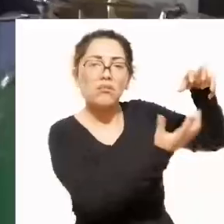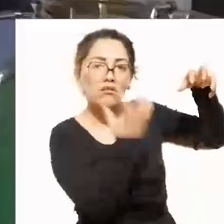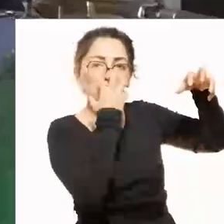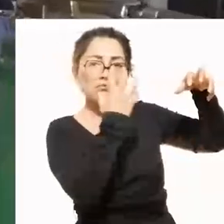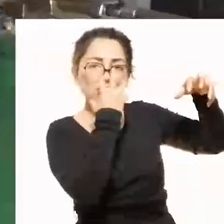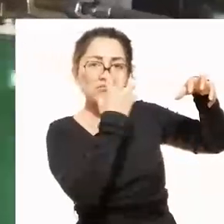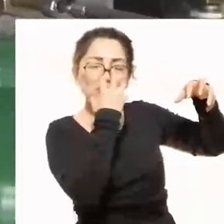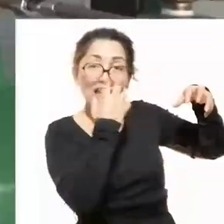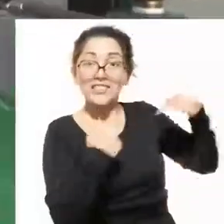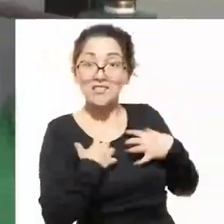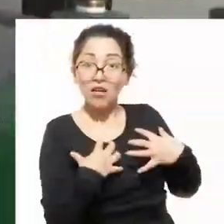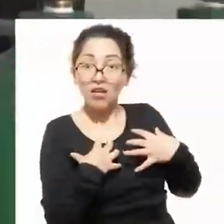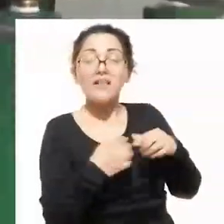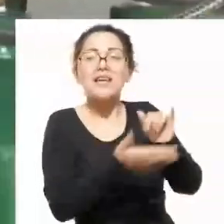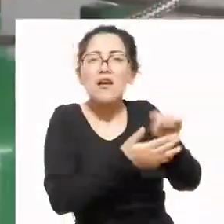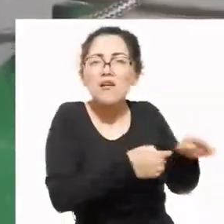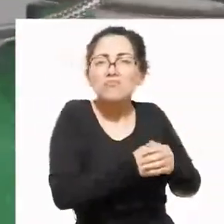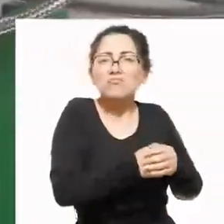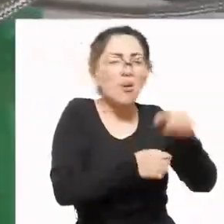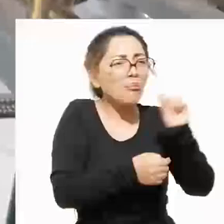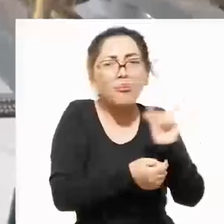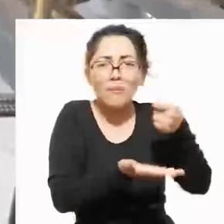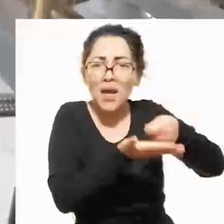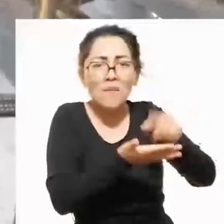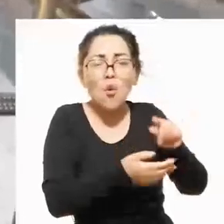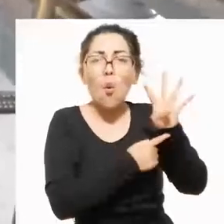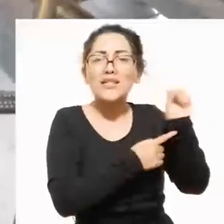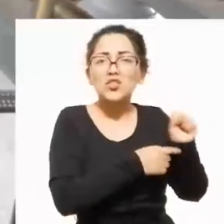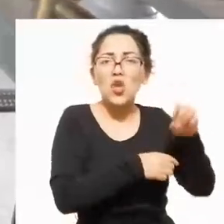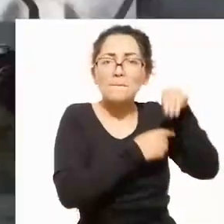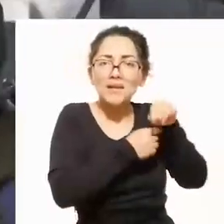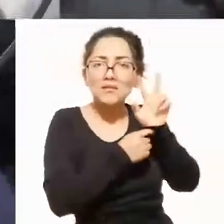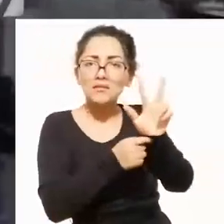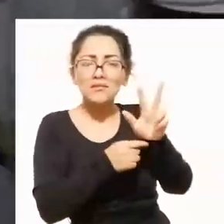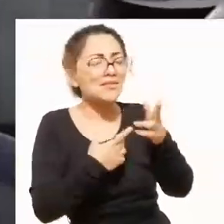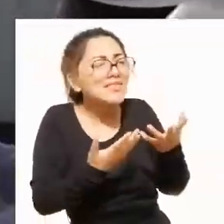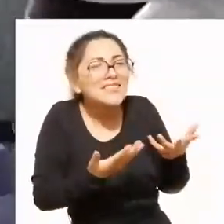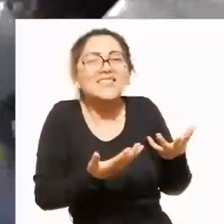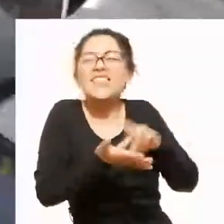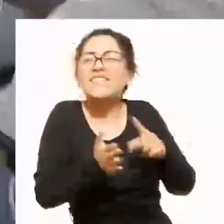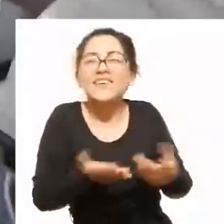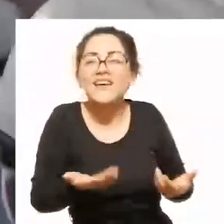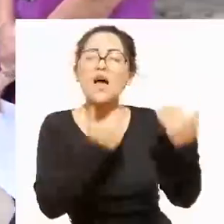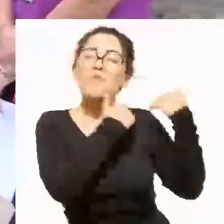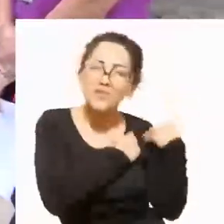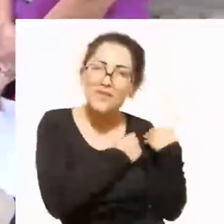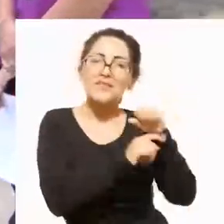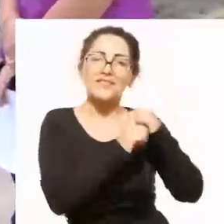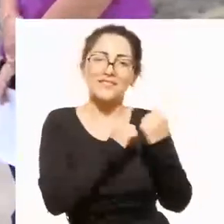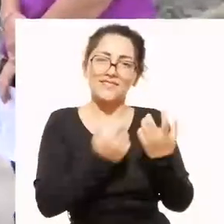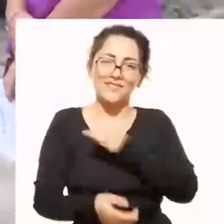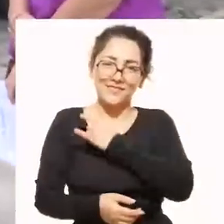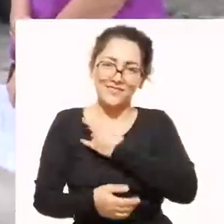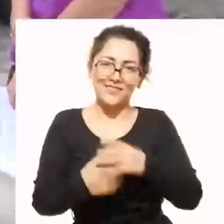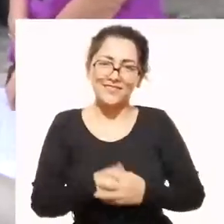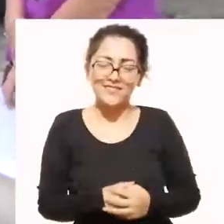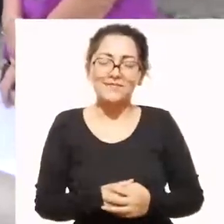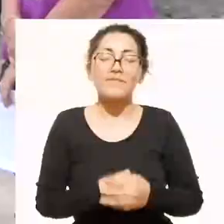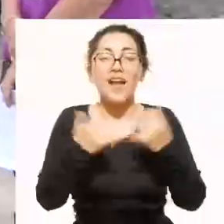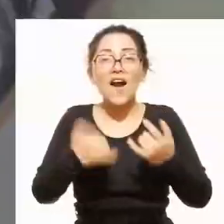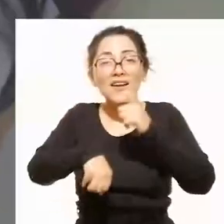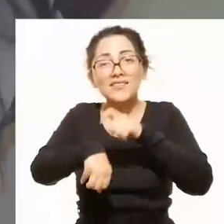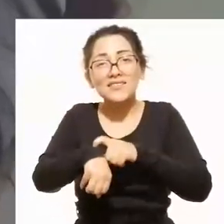oxígeno al precio más bajo del mercado, 4 soles el metro cúbico. De este modo proyectamos nuestra responsabilidad